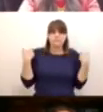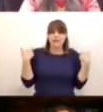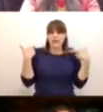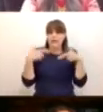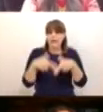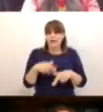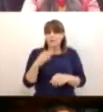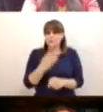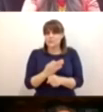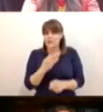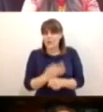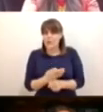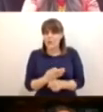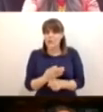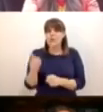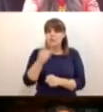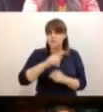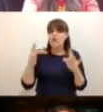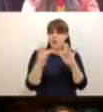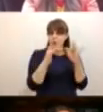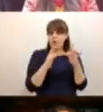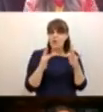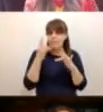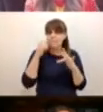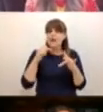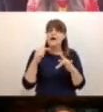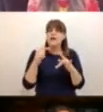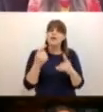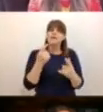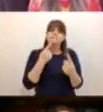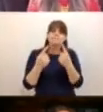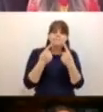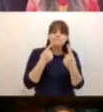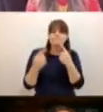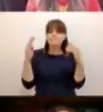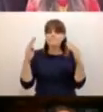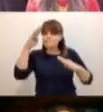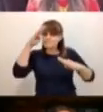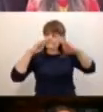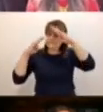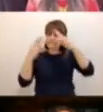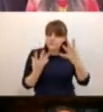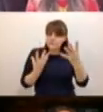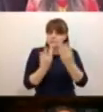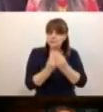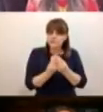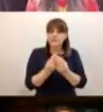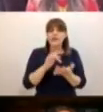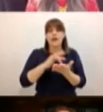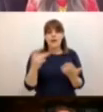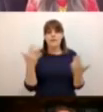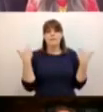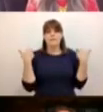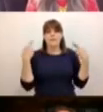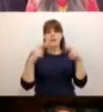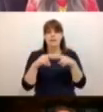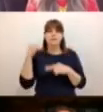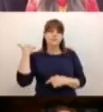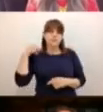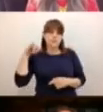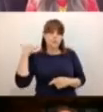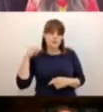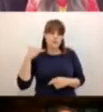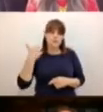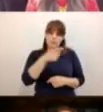conectados en esta reflexión. Y sobre todo a los maestros de Yucatán. Mi cariño,